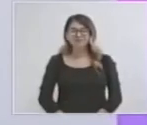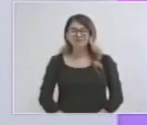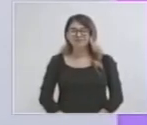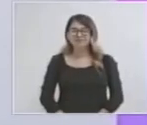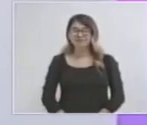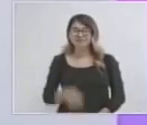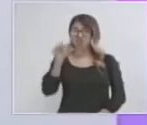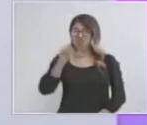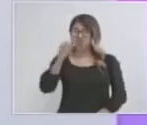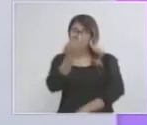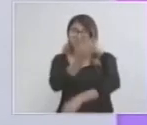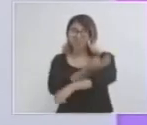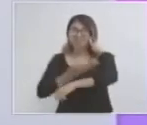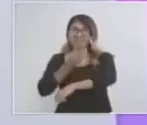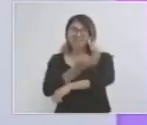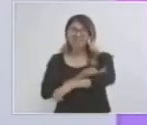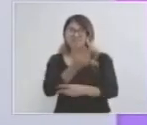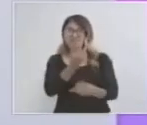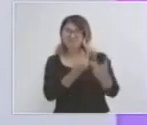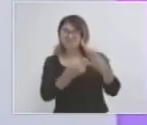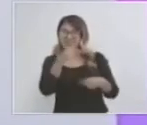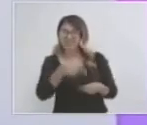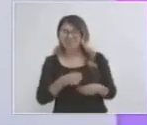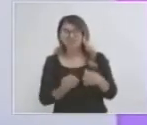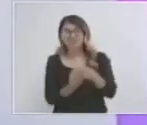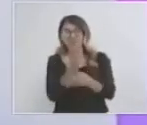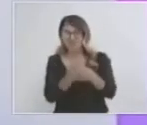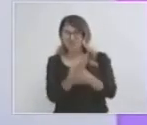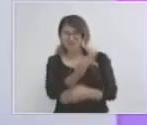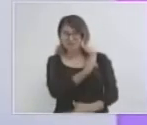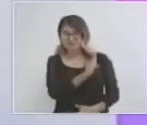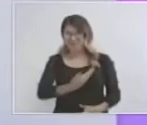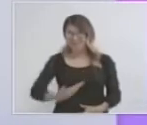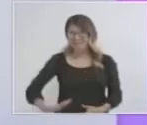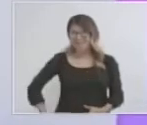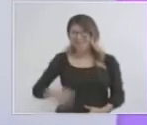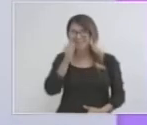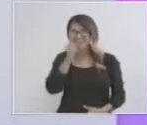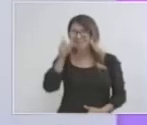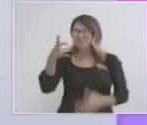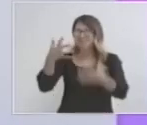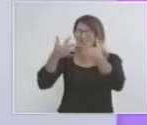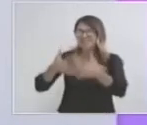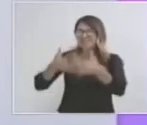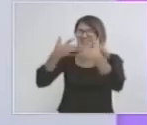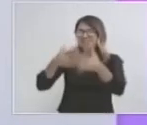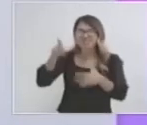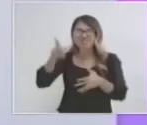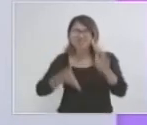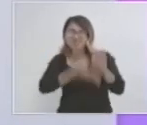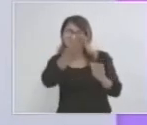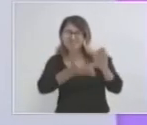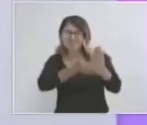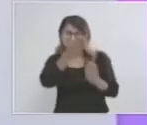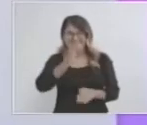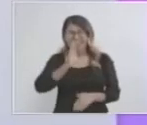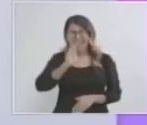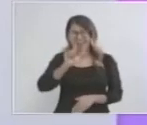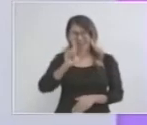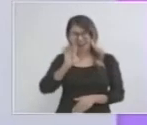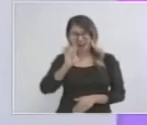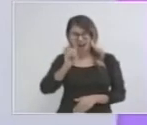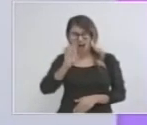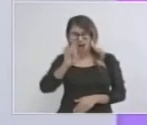Esta tarde nos acompaña en el estudio el nuevo presidente de la Cámara Mexicana de la Industria de la Construcción en Jalisco, Carlos del Río Madrigal,